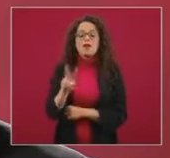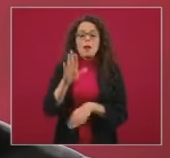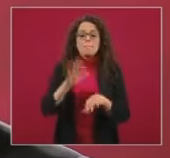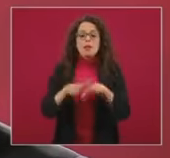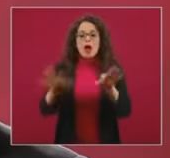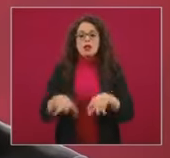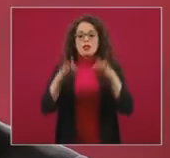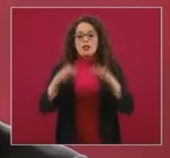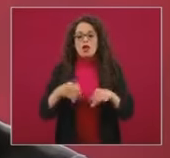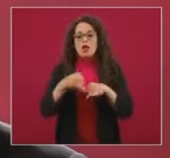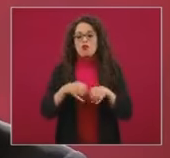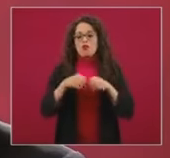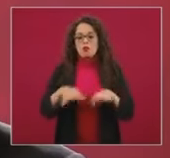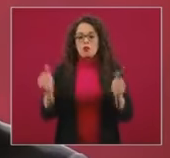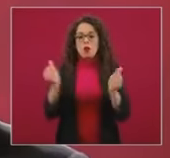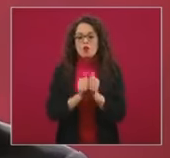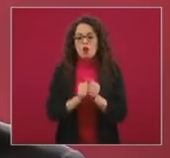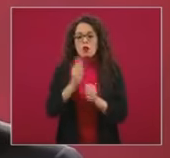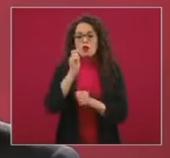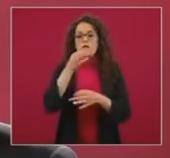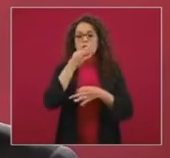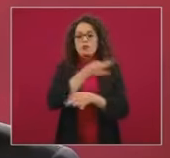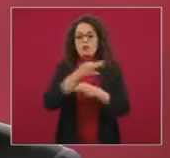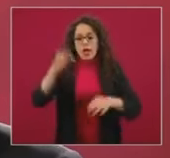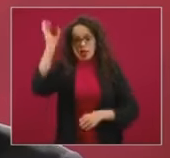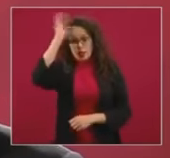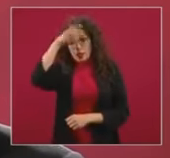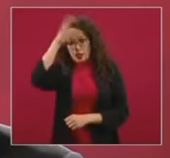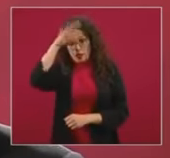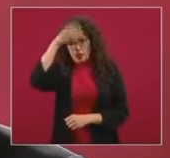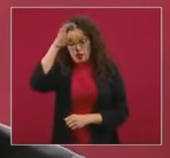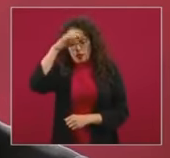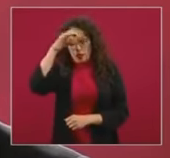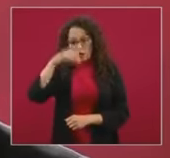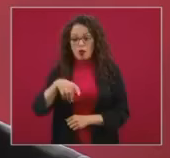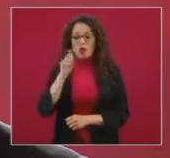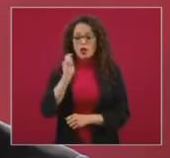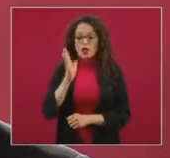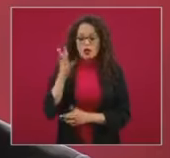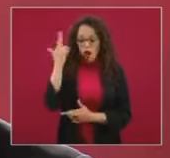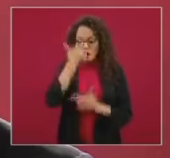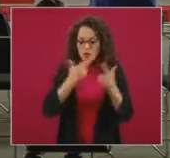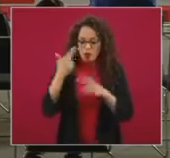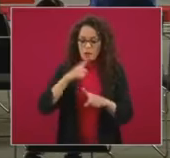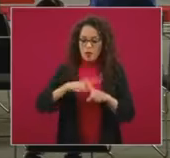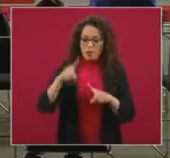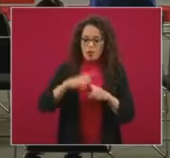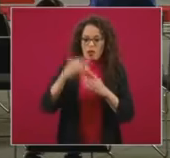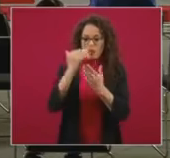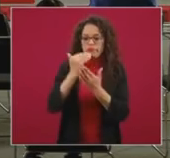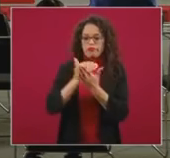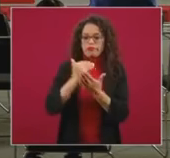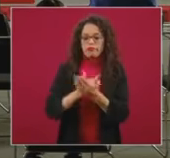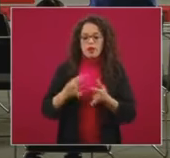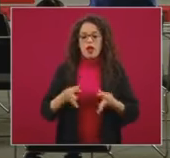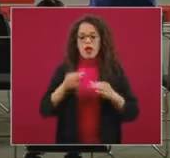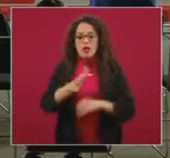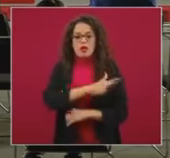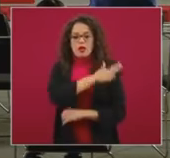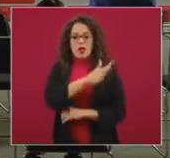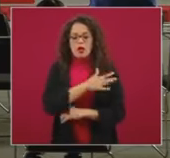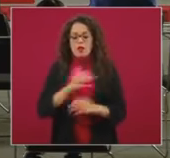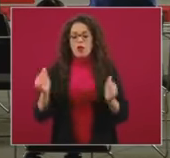plasmada en una publicación científica revisada por pares que haya pasado los estándares de calidad de la información